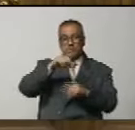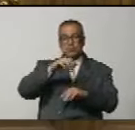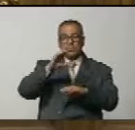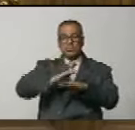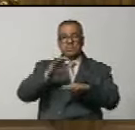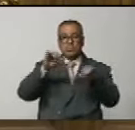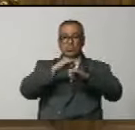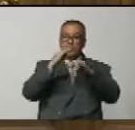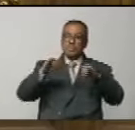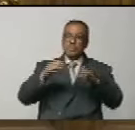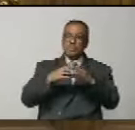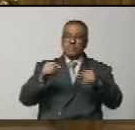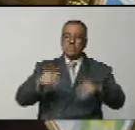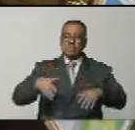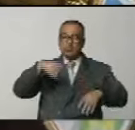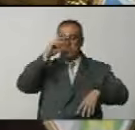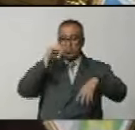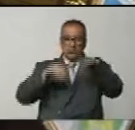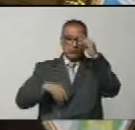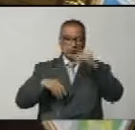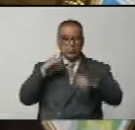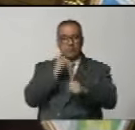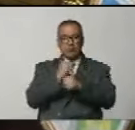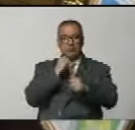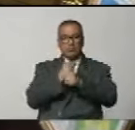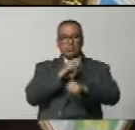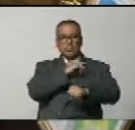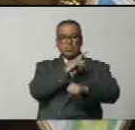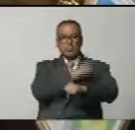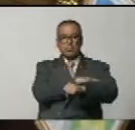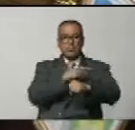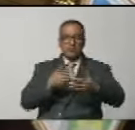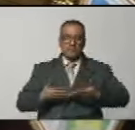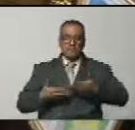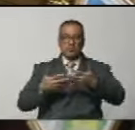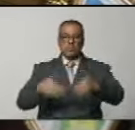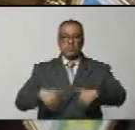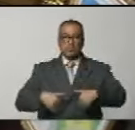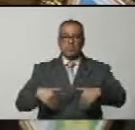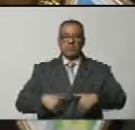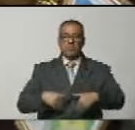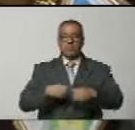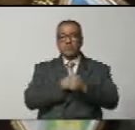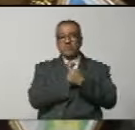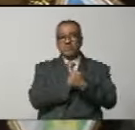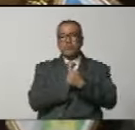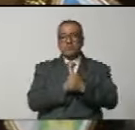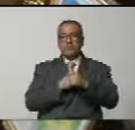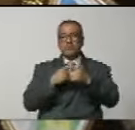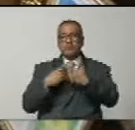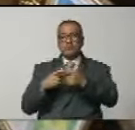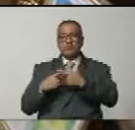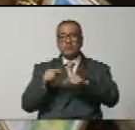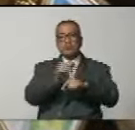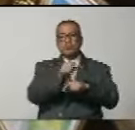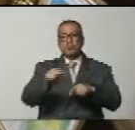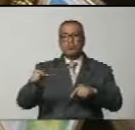nos enseña la importancia del trabajo duro, la dedicación y el amor hacia los demás.